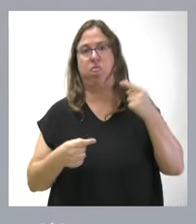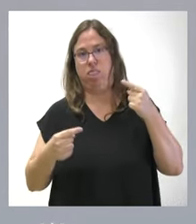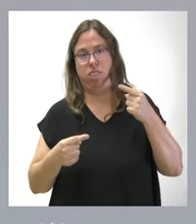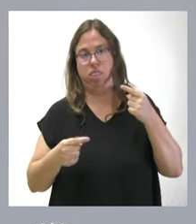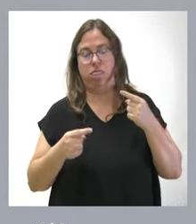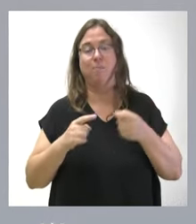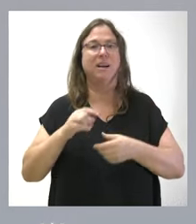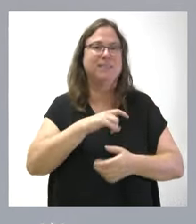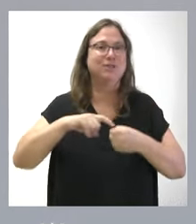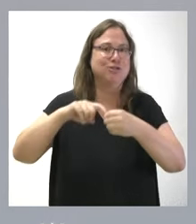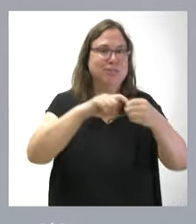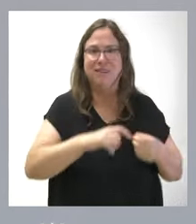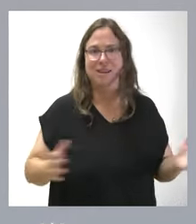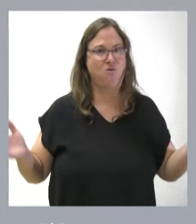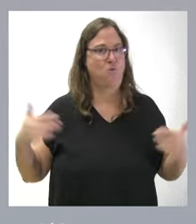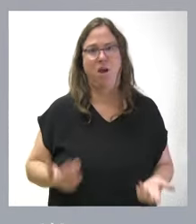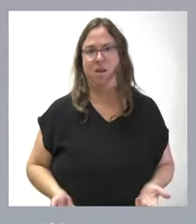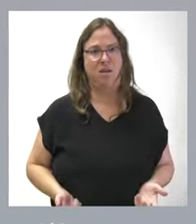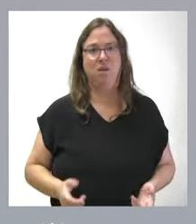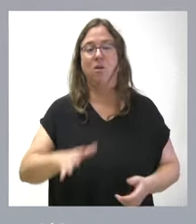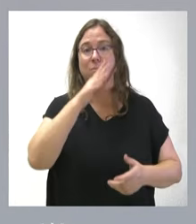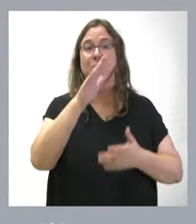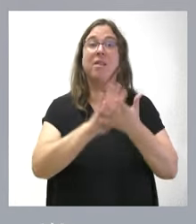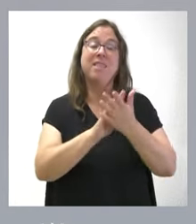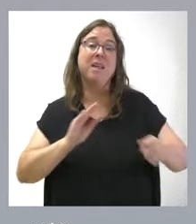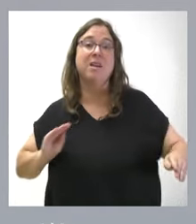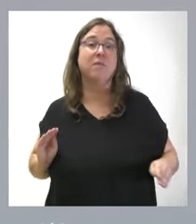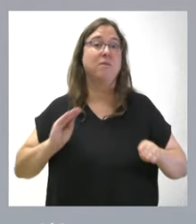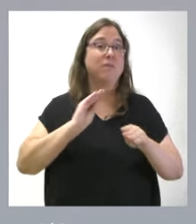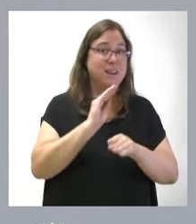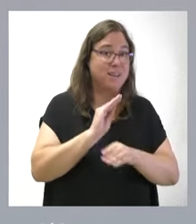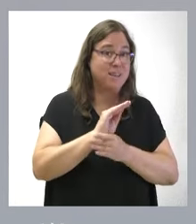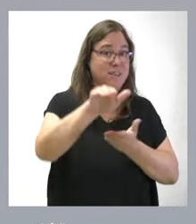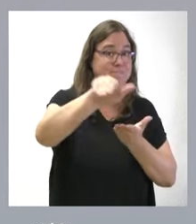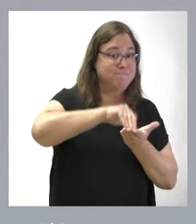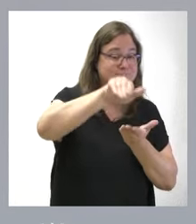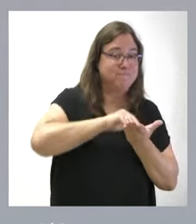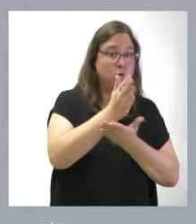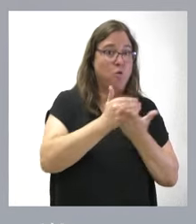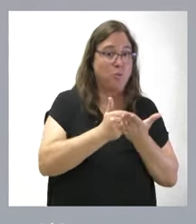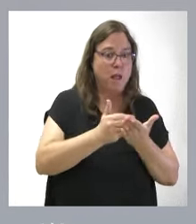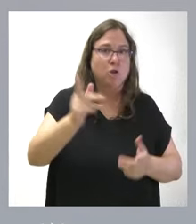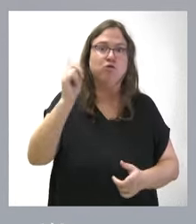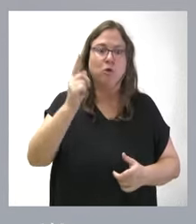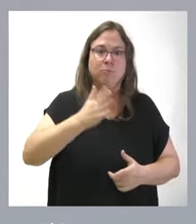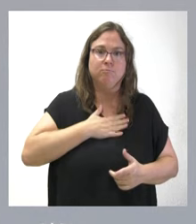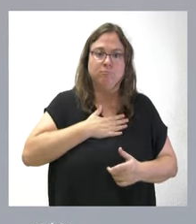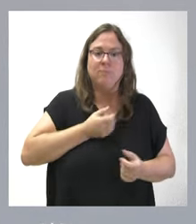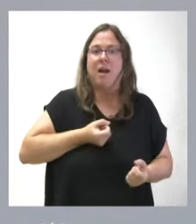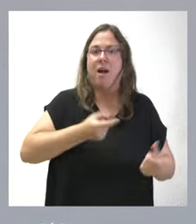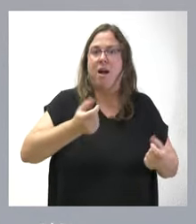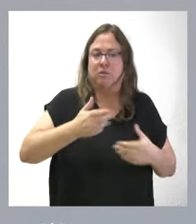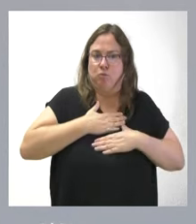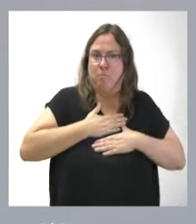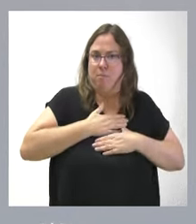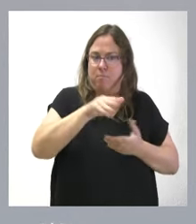insolidaridad, porque habla de que la financiación que se recauda en una comunidad autónoma se destina solo a gastos en esa